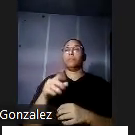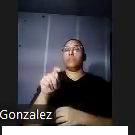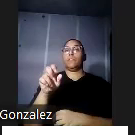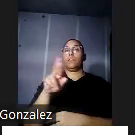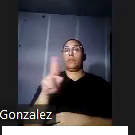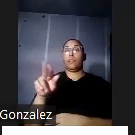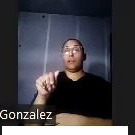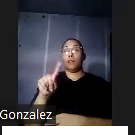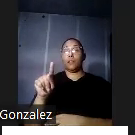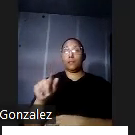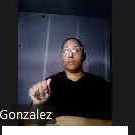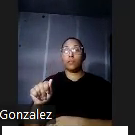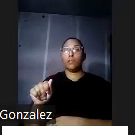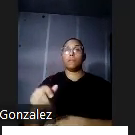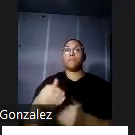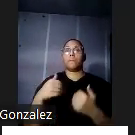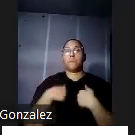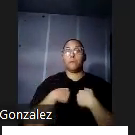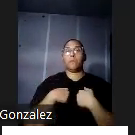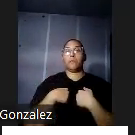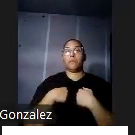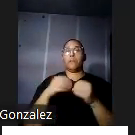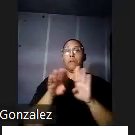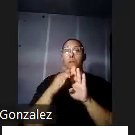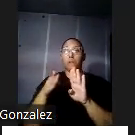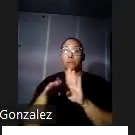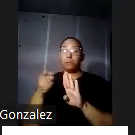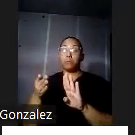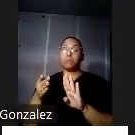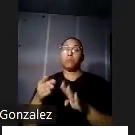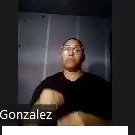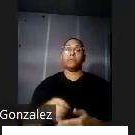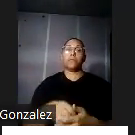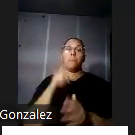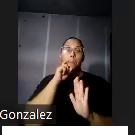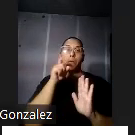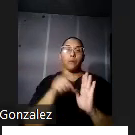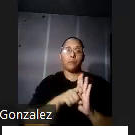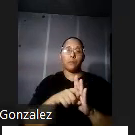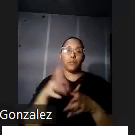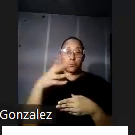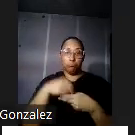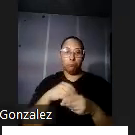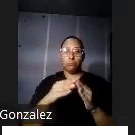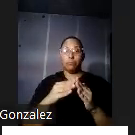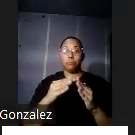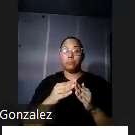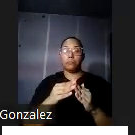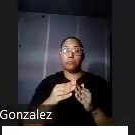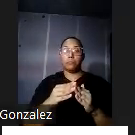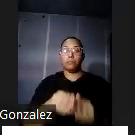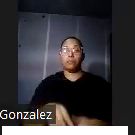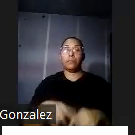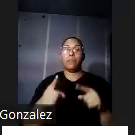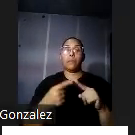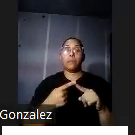además la casa cuenta con un ático y ahora vamos a ver algunas fotografías del interior de la casa el primer salón